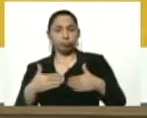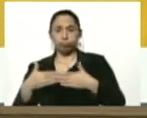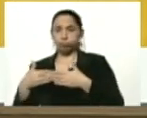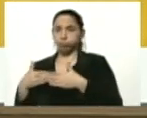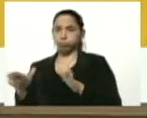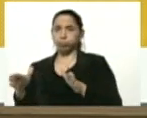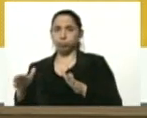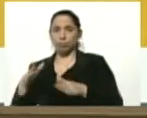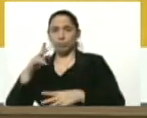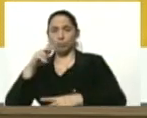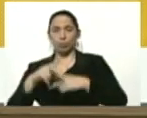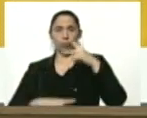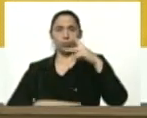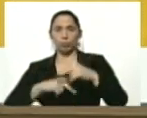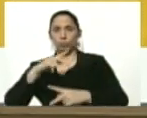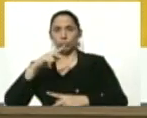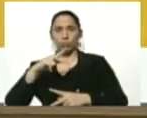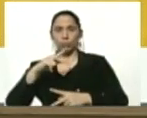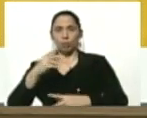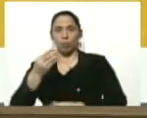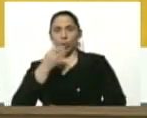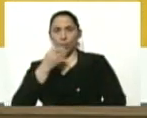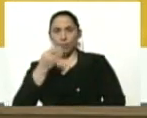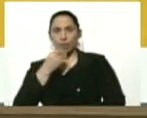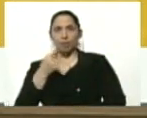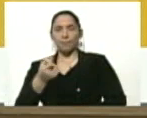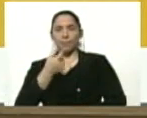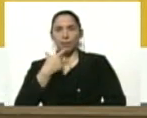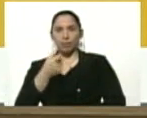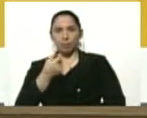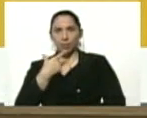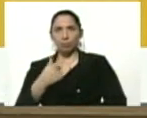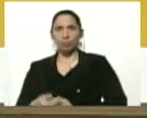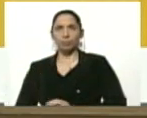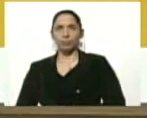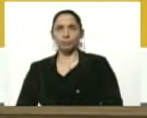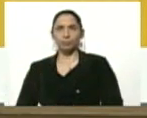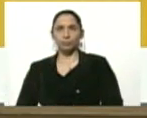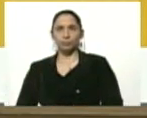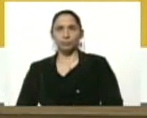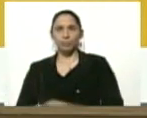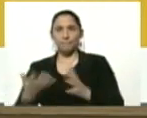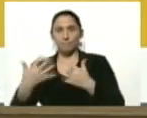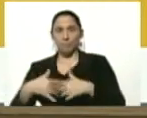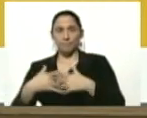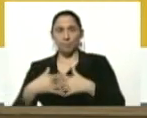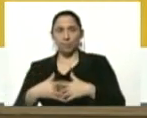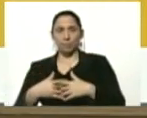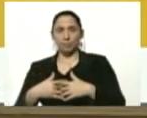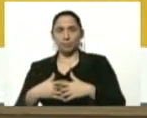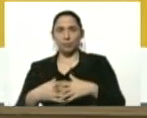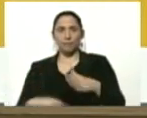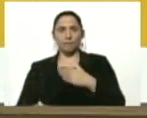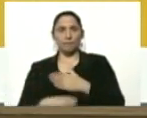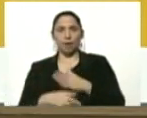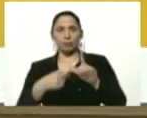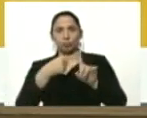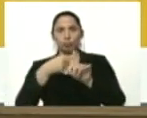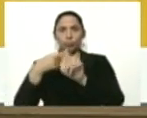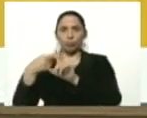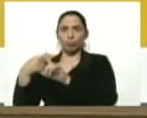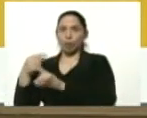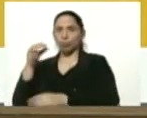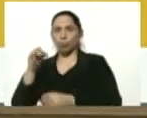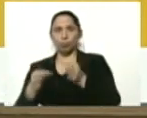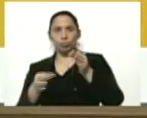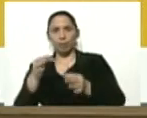la producción de alimentos, de medicamentos, de estas industrias que se van sumando justamente para